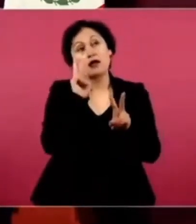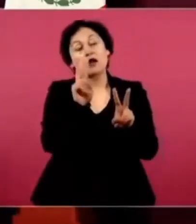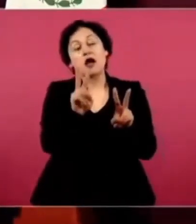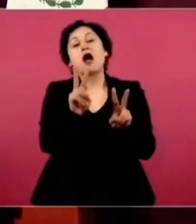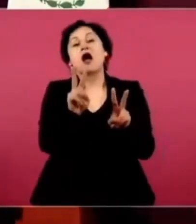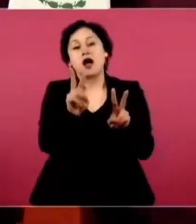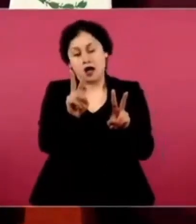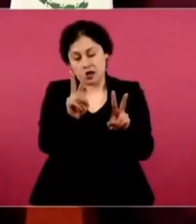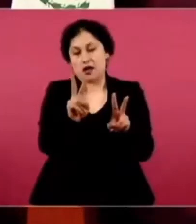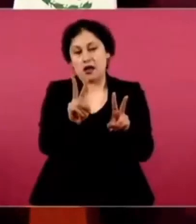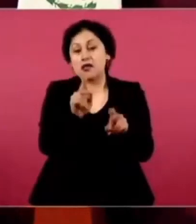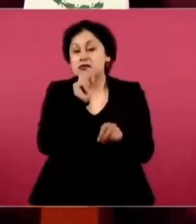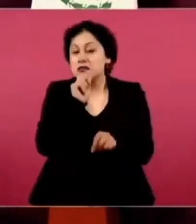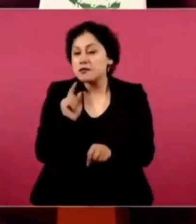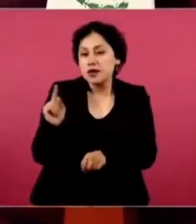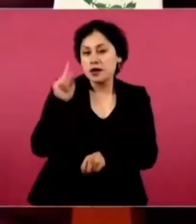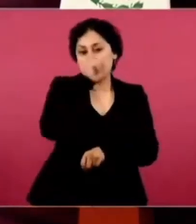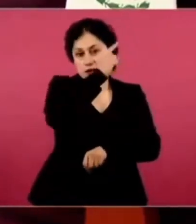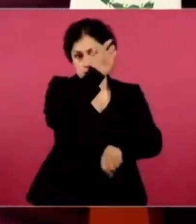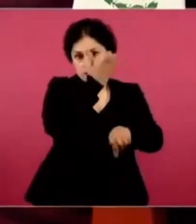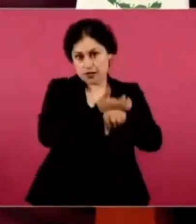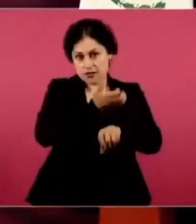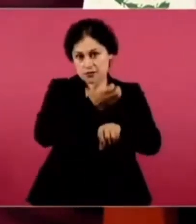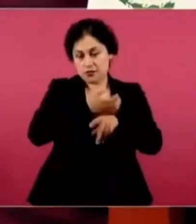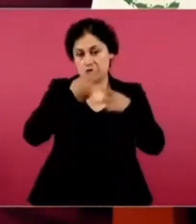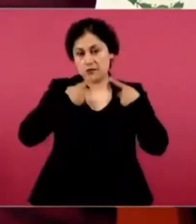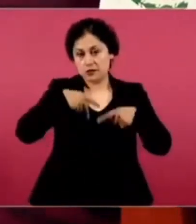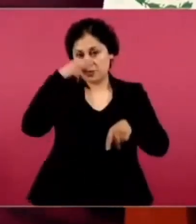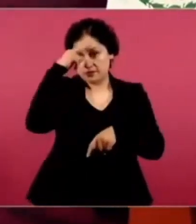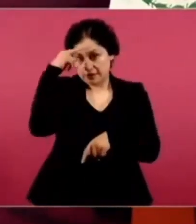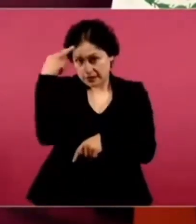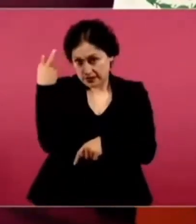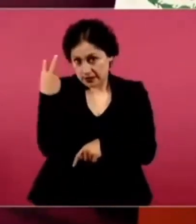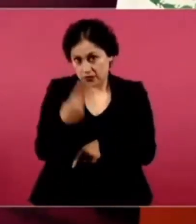nuestros paisanos mexicanos están allá.